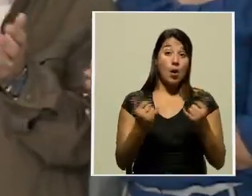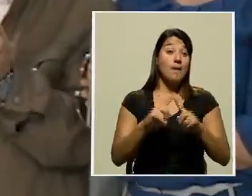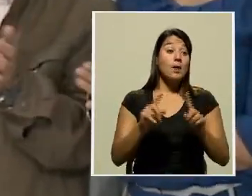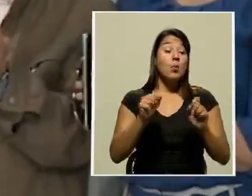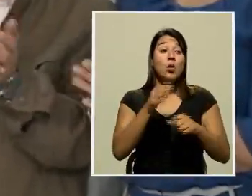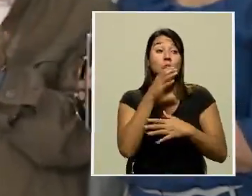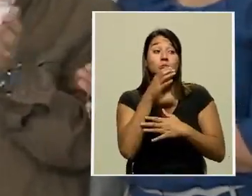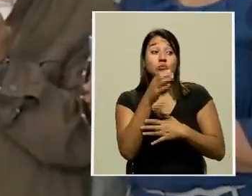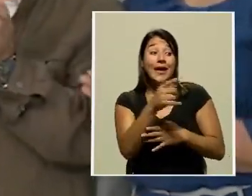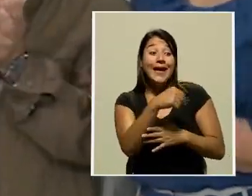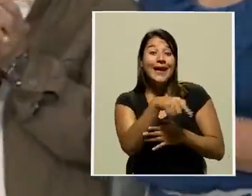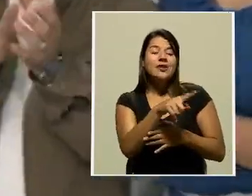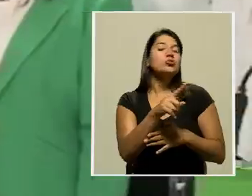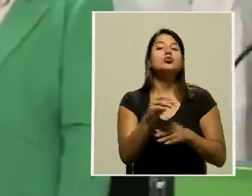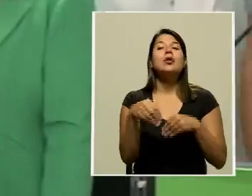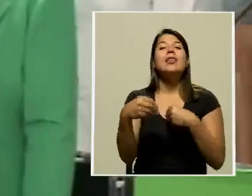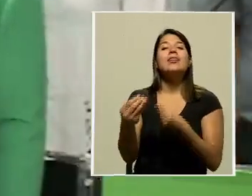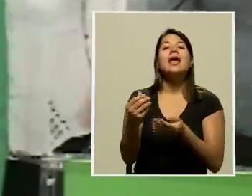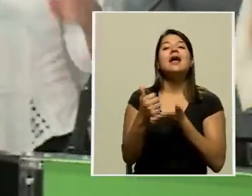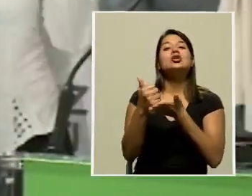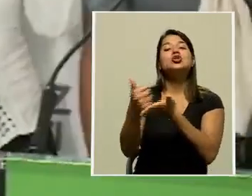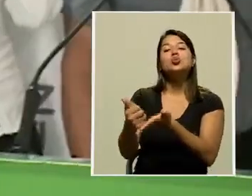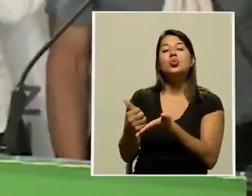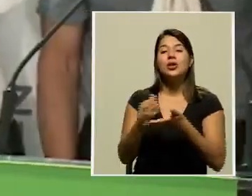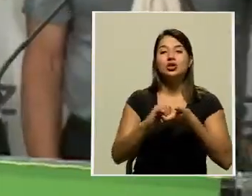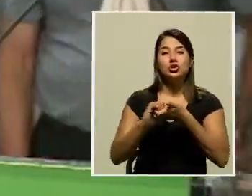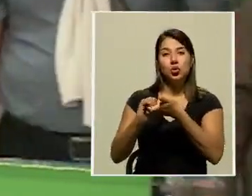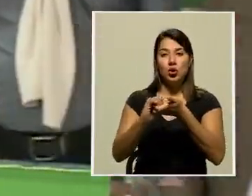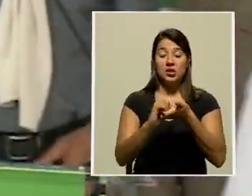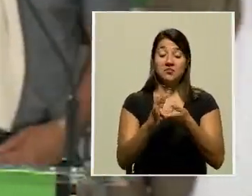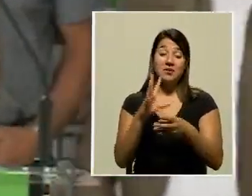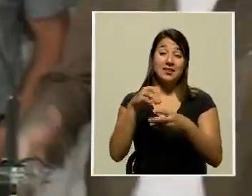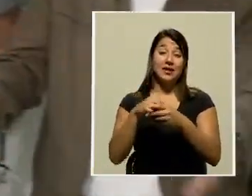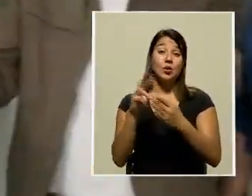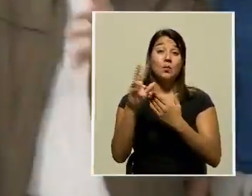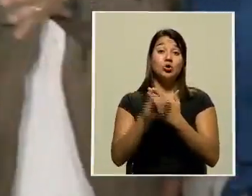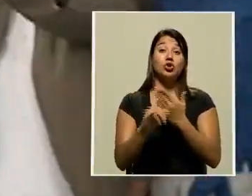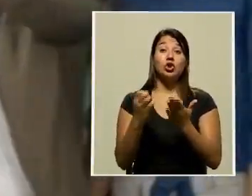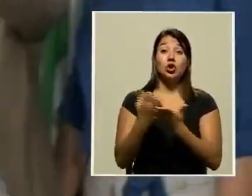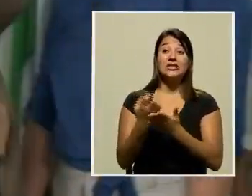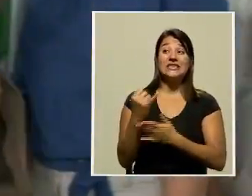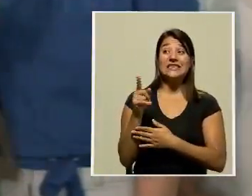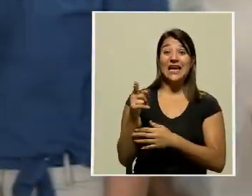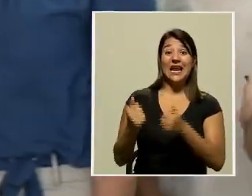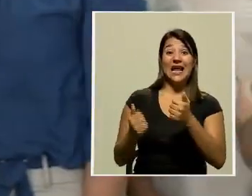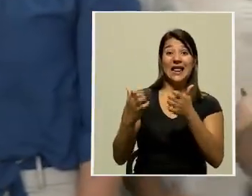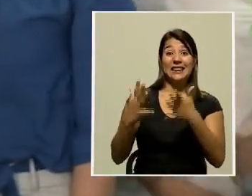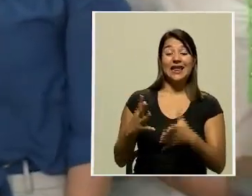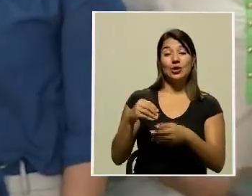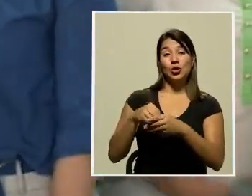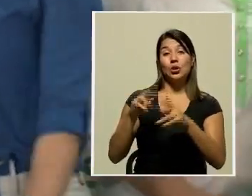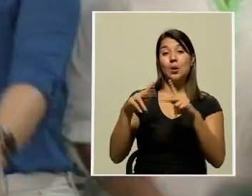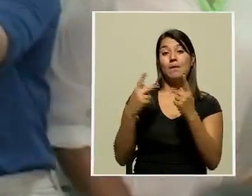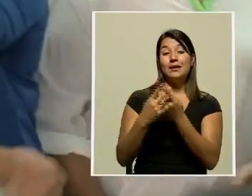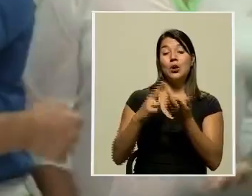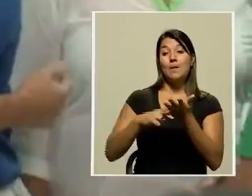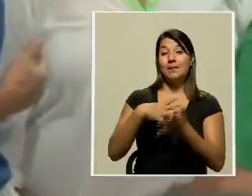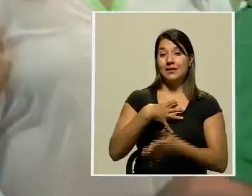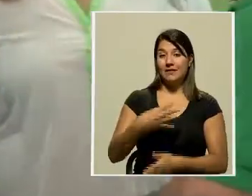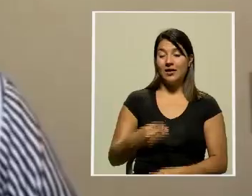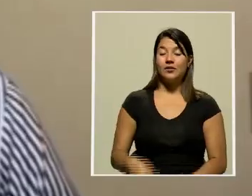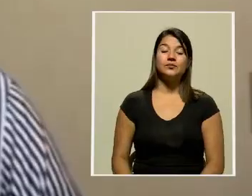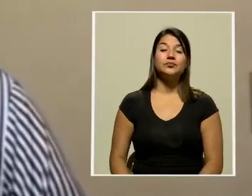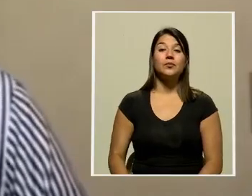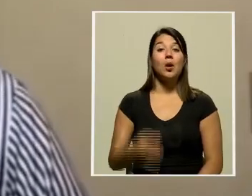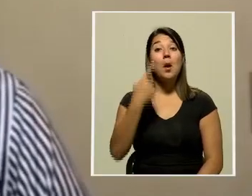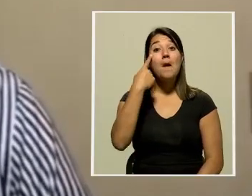mismas como parte de sus proyectos económicos si llega a ser candidato de la agrupación verde y blanca. Con motivo de